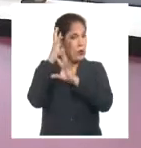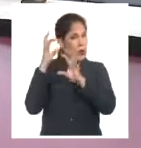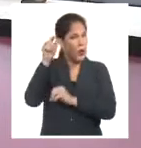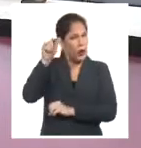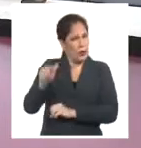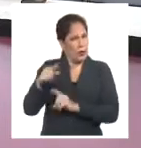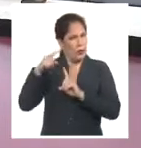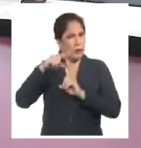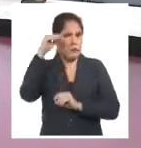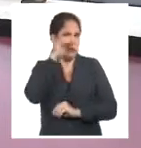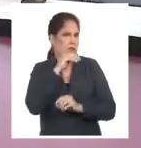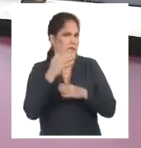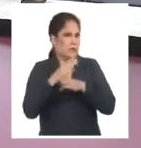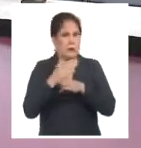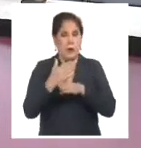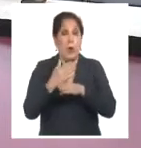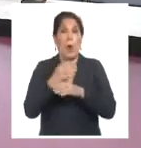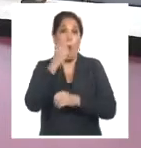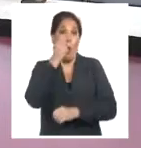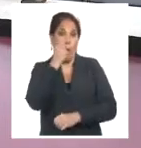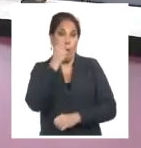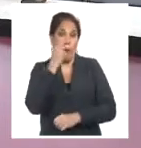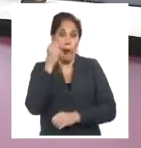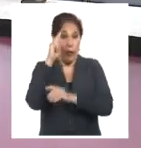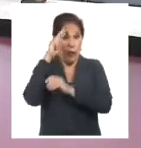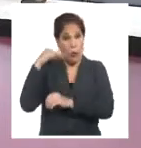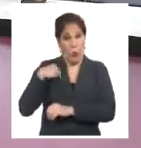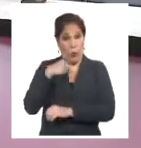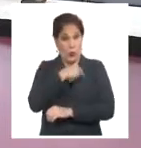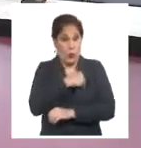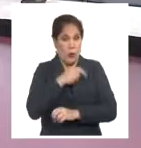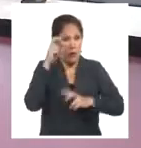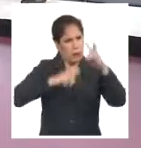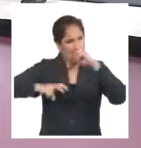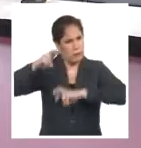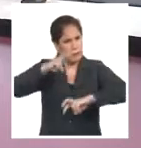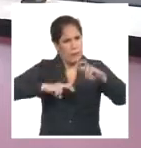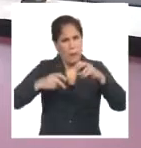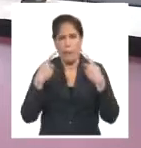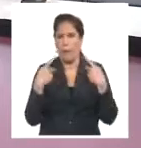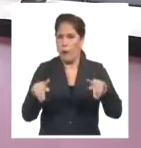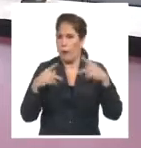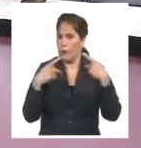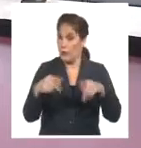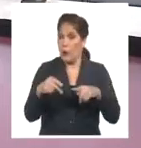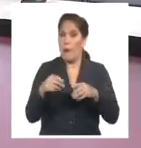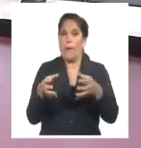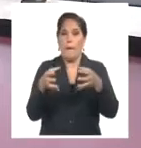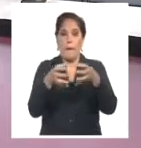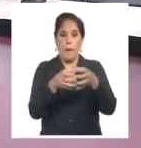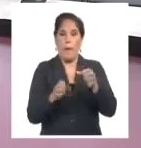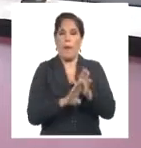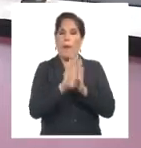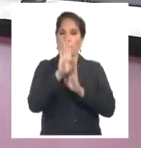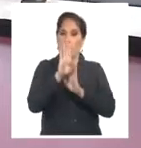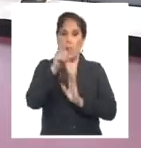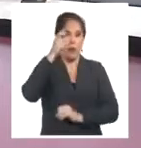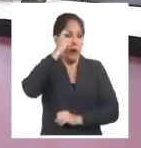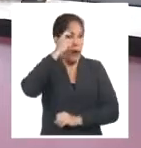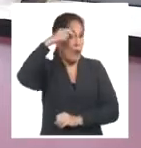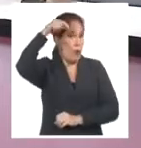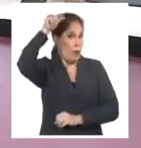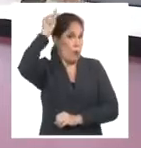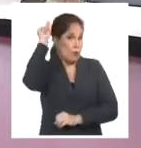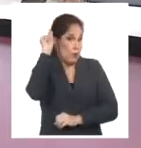neurotecnologías? El doctor Michel Valdés Sosa, destacado investigador asociado al Programa Nacional para el Desarrollo de Estas Ramas del